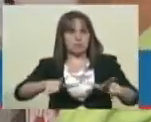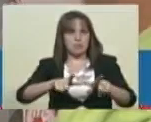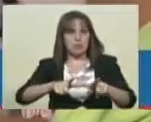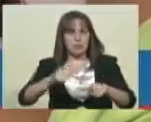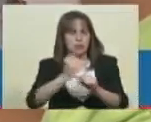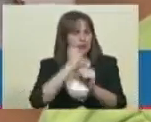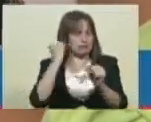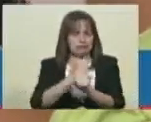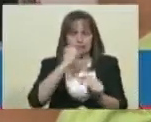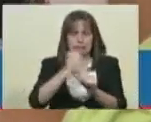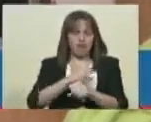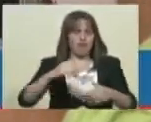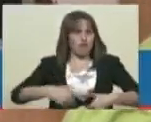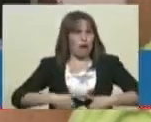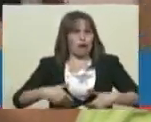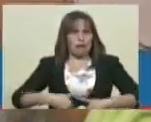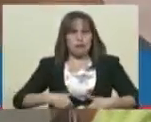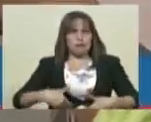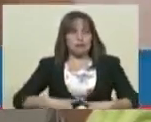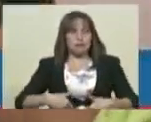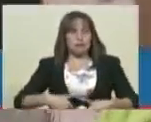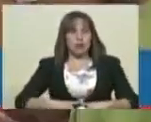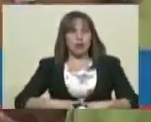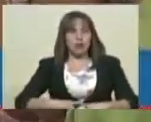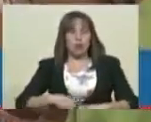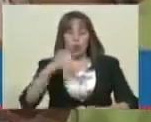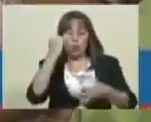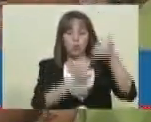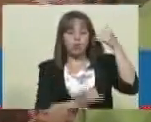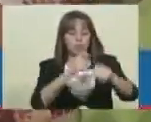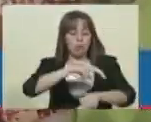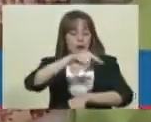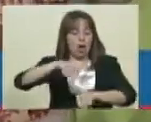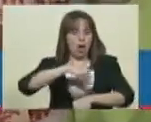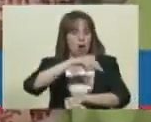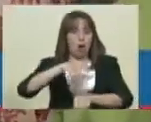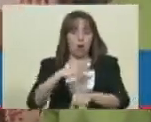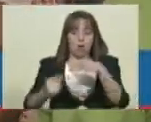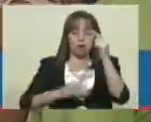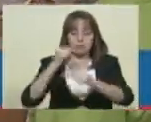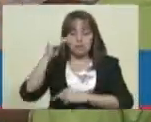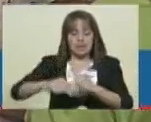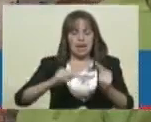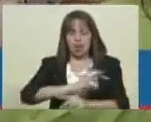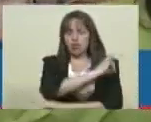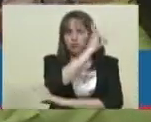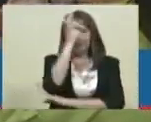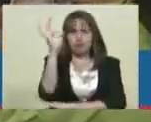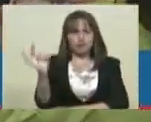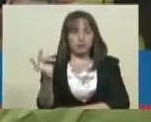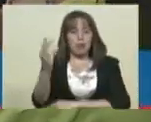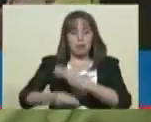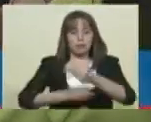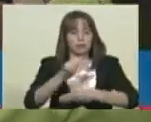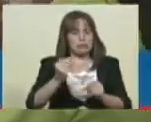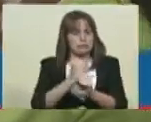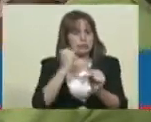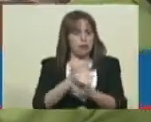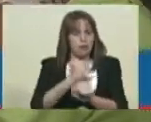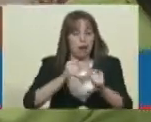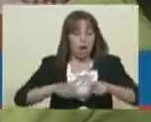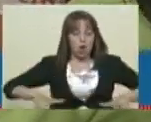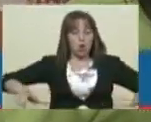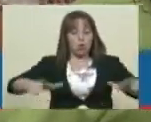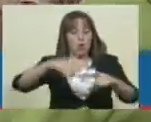trabajando intensamente en estas últimas horas y mañana durante todo el día, para tener en los centros de